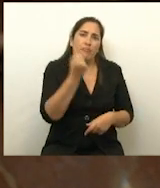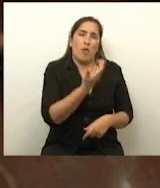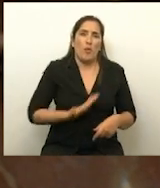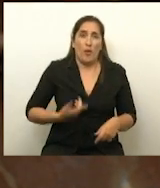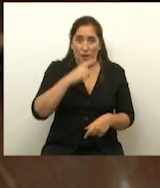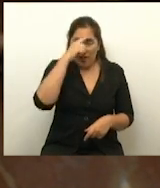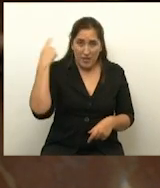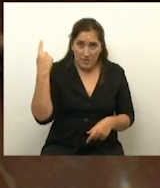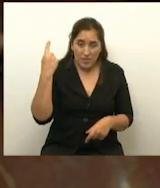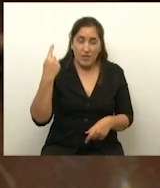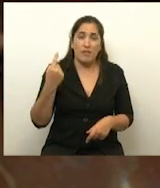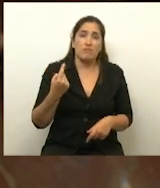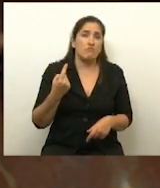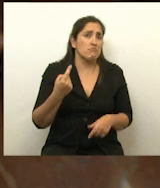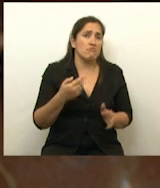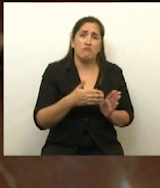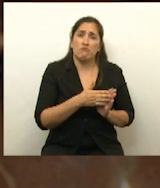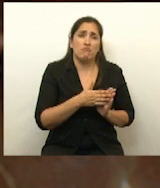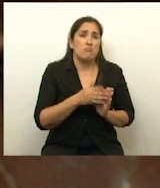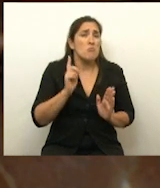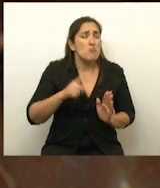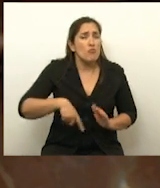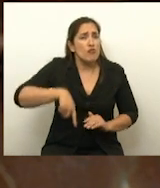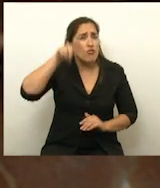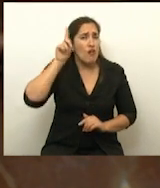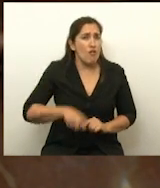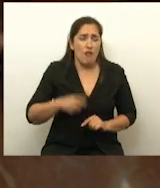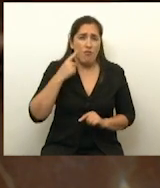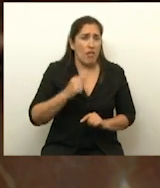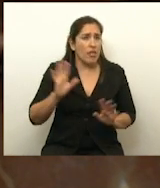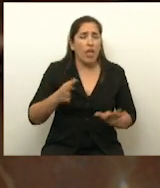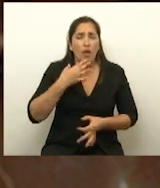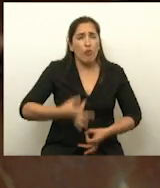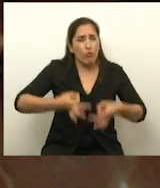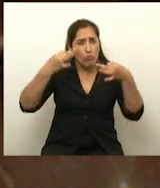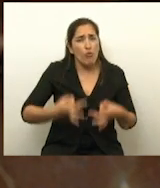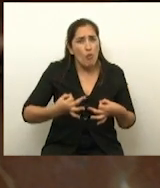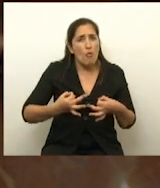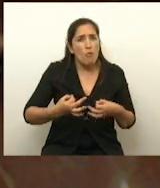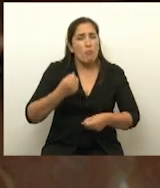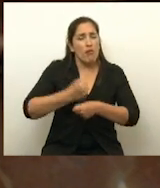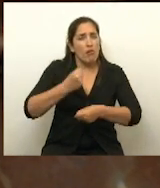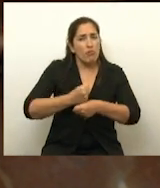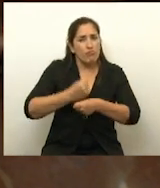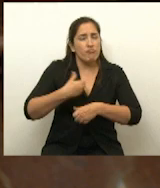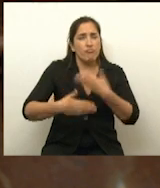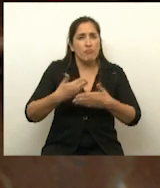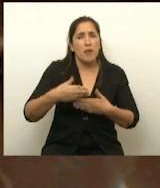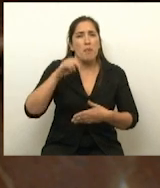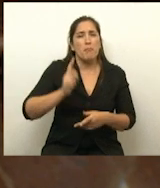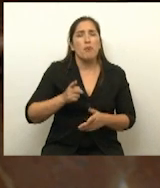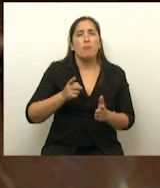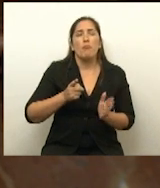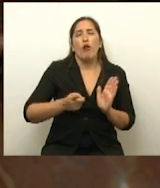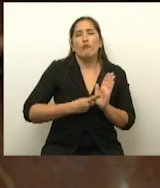Nacional, durante todo el curso de las jornadas, donde he cumplido estrictamente con la doctrina masking. Por lo tanto,